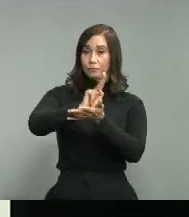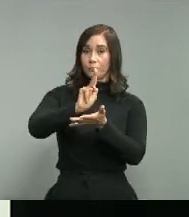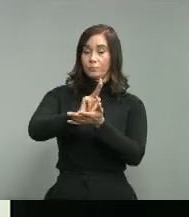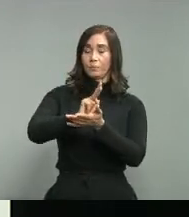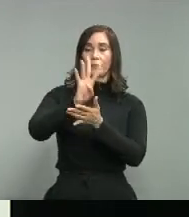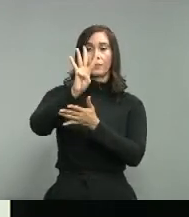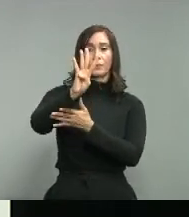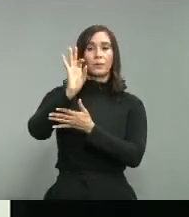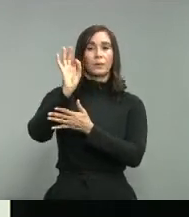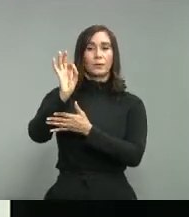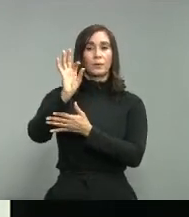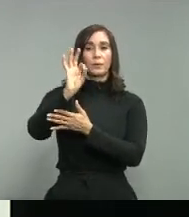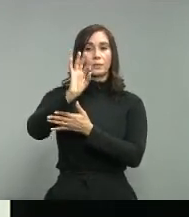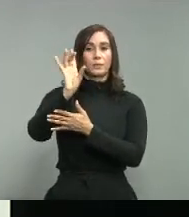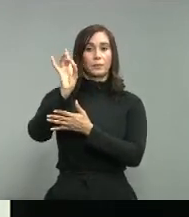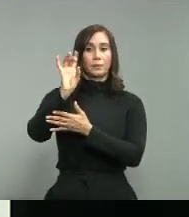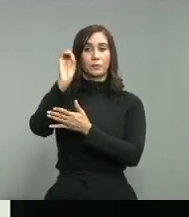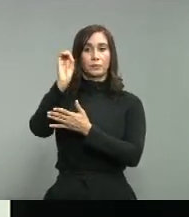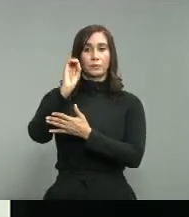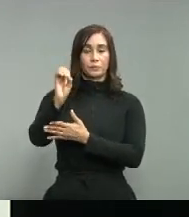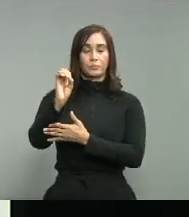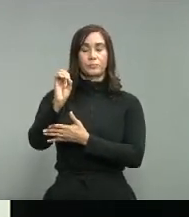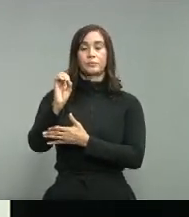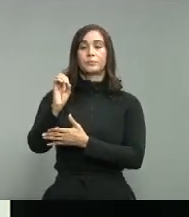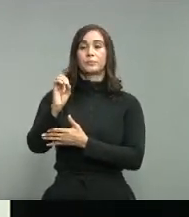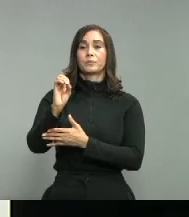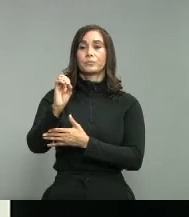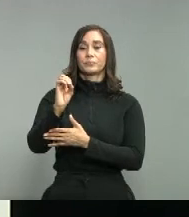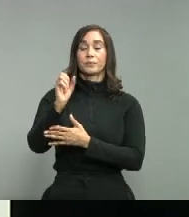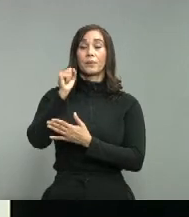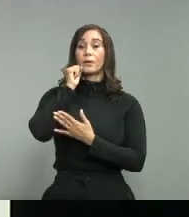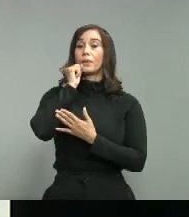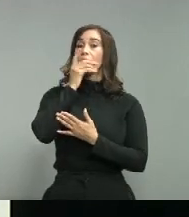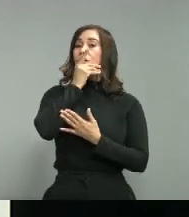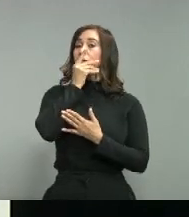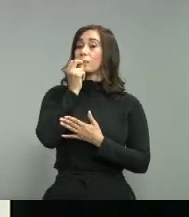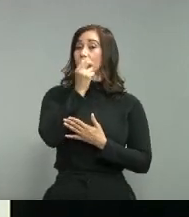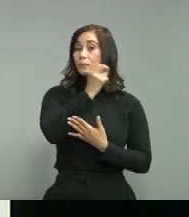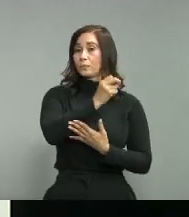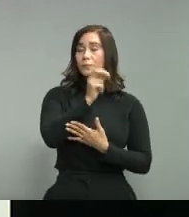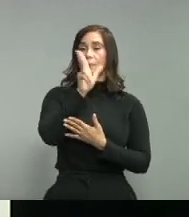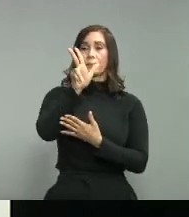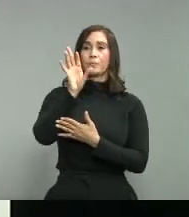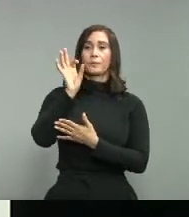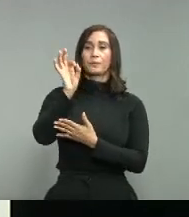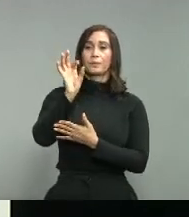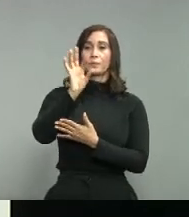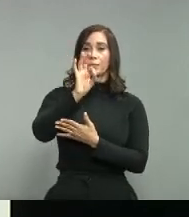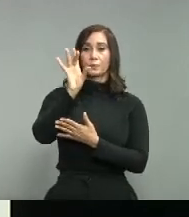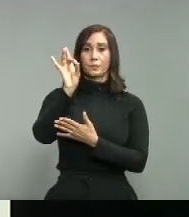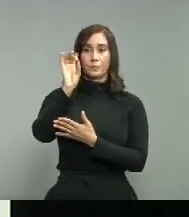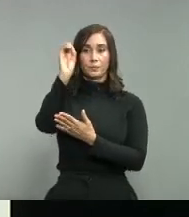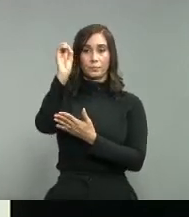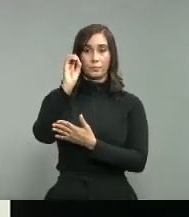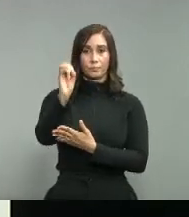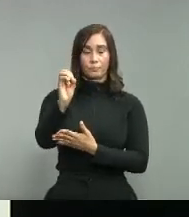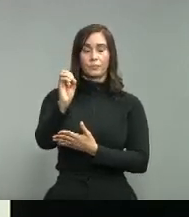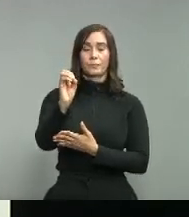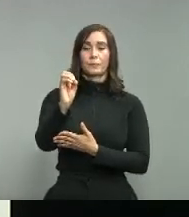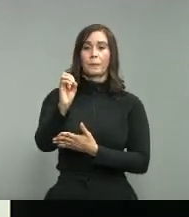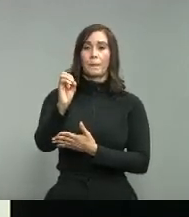4 punto 98 por ciento santo domingo norte 3 3 98 por ciento